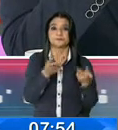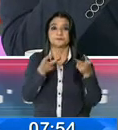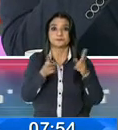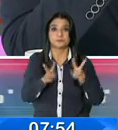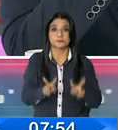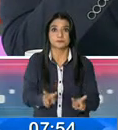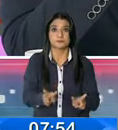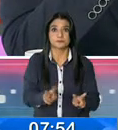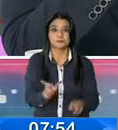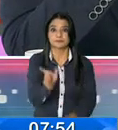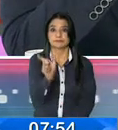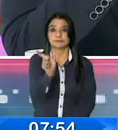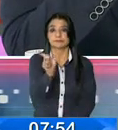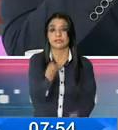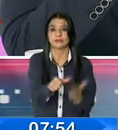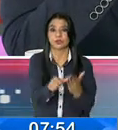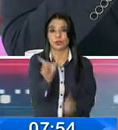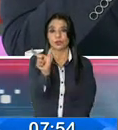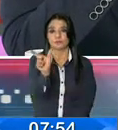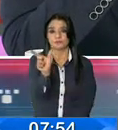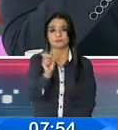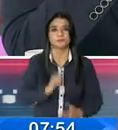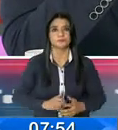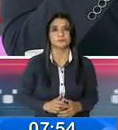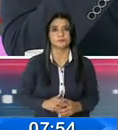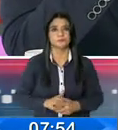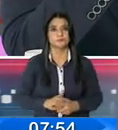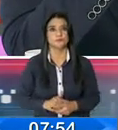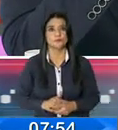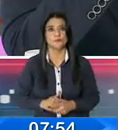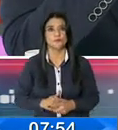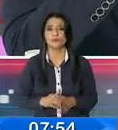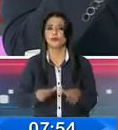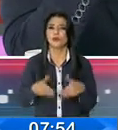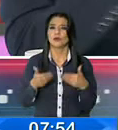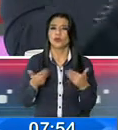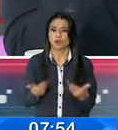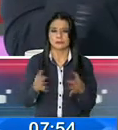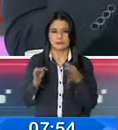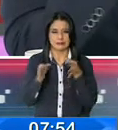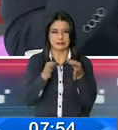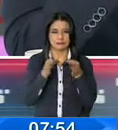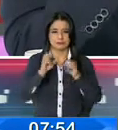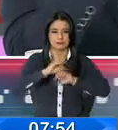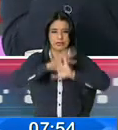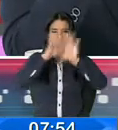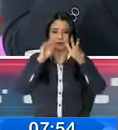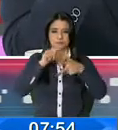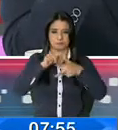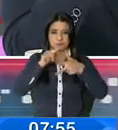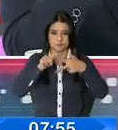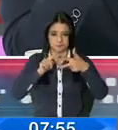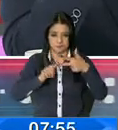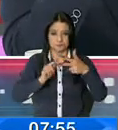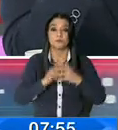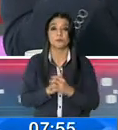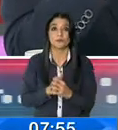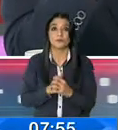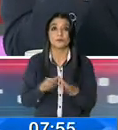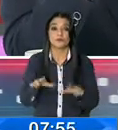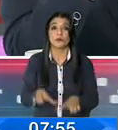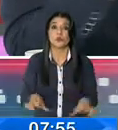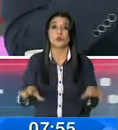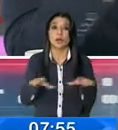exhiban la cédula de ciudadanía. Estefania, ¿cómo se va a hacer? A ver, vamos a entender dos cosas ahí. Uno, ¿cuáles son los sitios